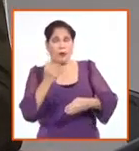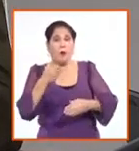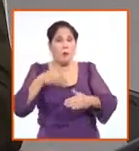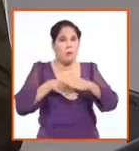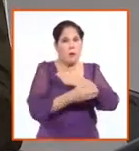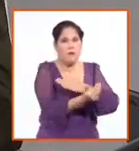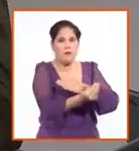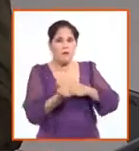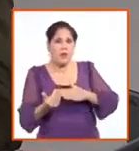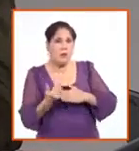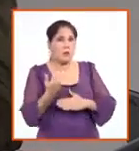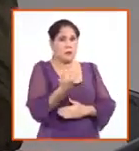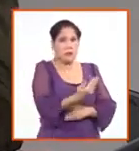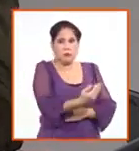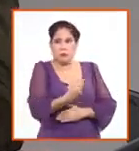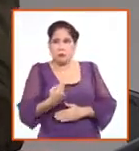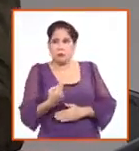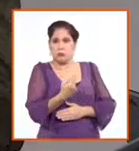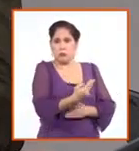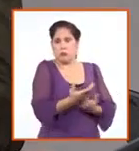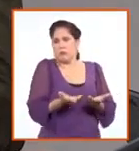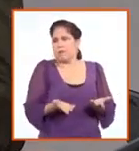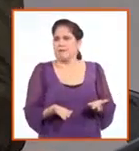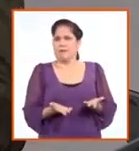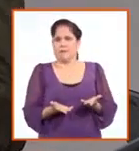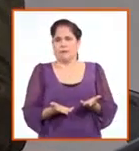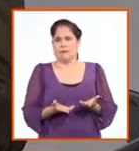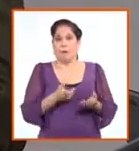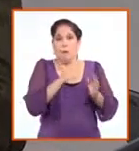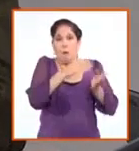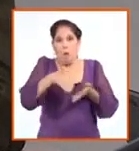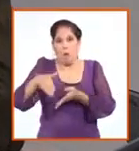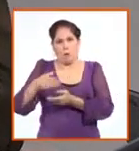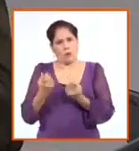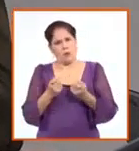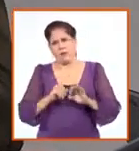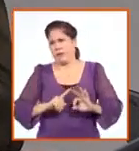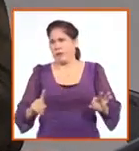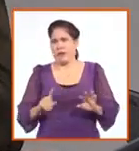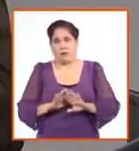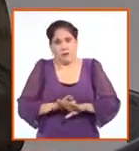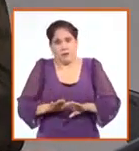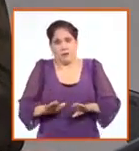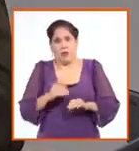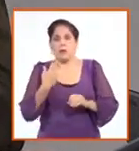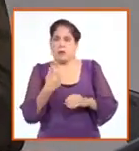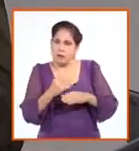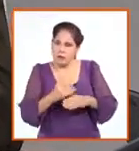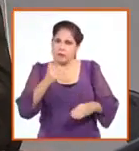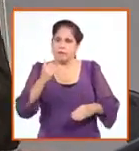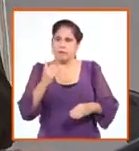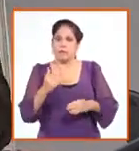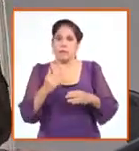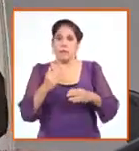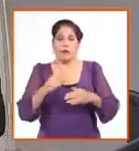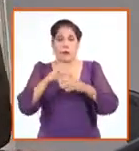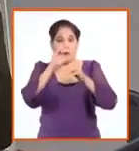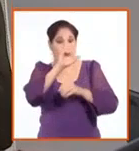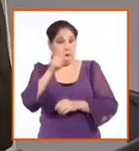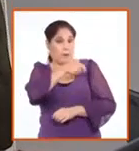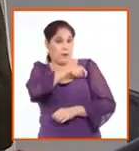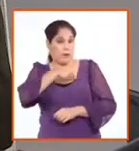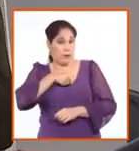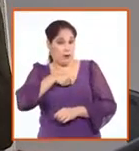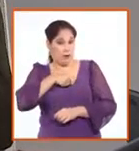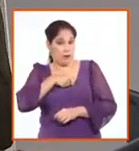Y por eso queda la pregunta. ¿Cuántos muertos más? ¿Cuántos muertos más? El Ministerio del Interior, en este